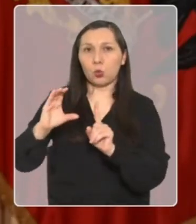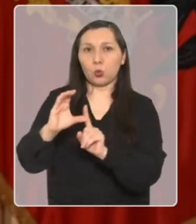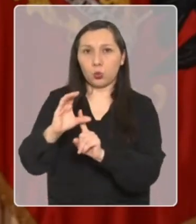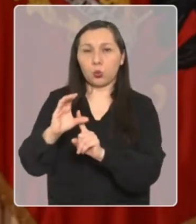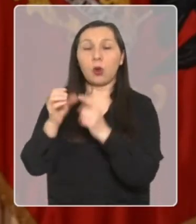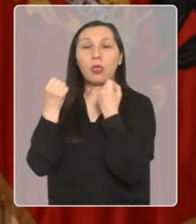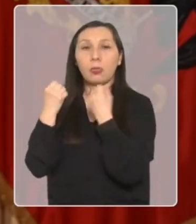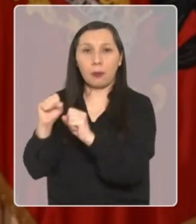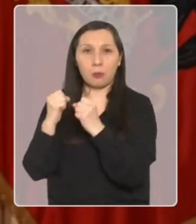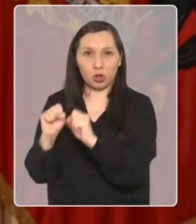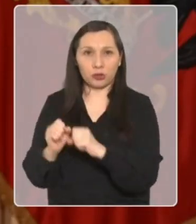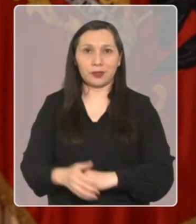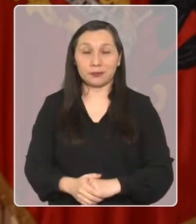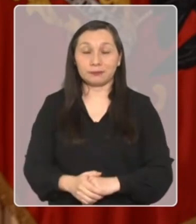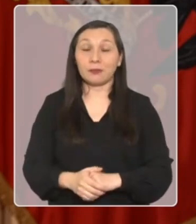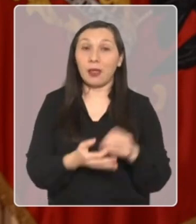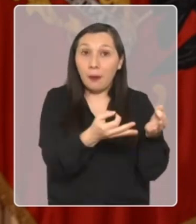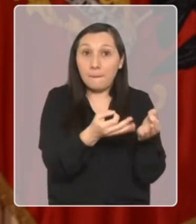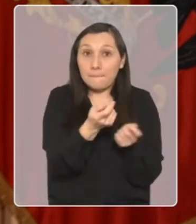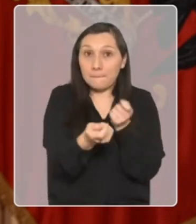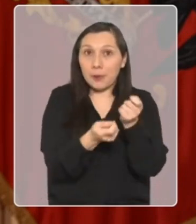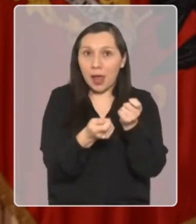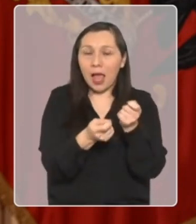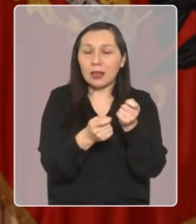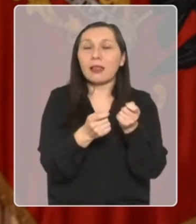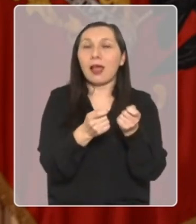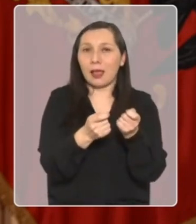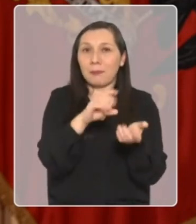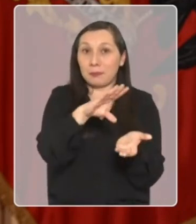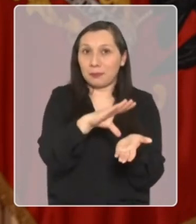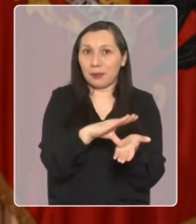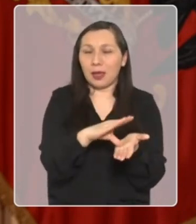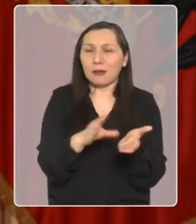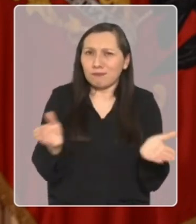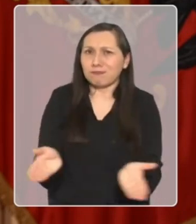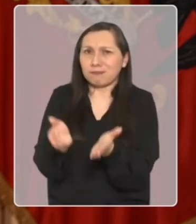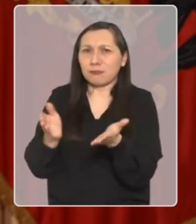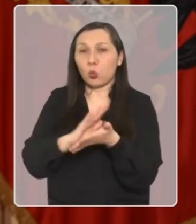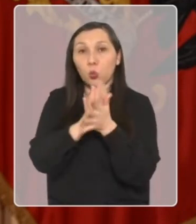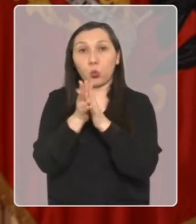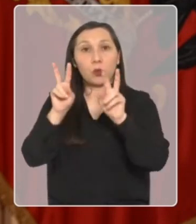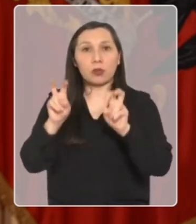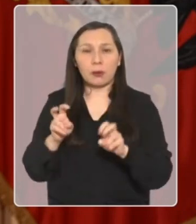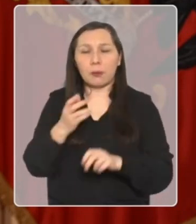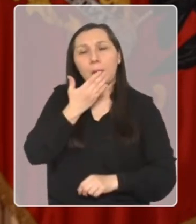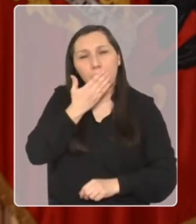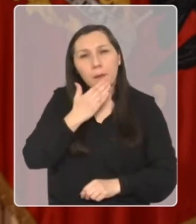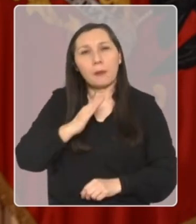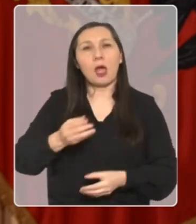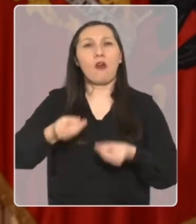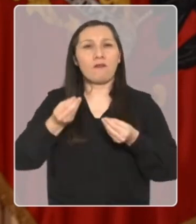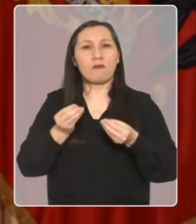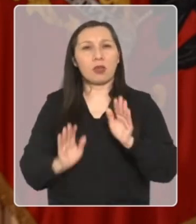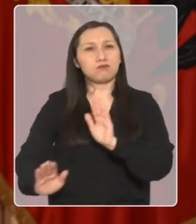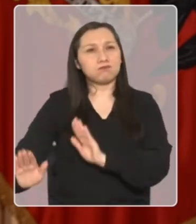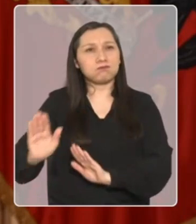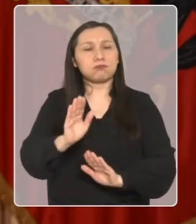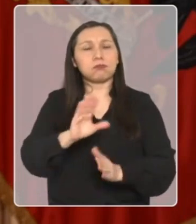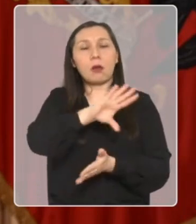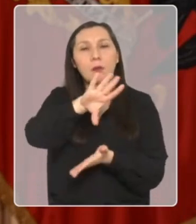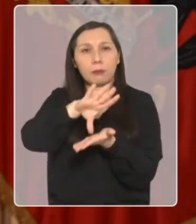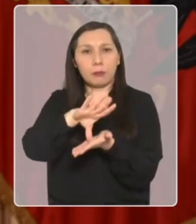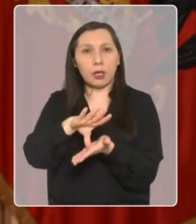en cultura y en deporte. Este presupuesto le da un impulso a todos estos ámbitos para mejorar en el